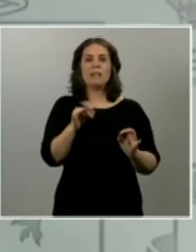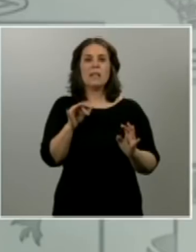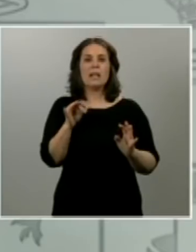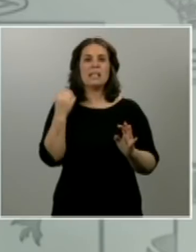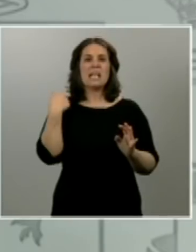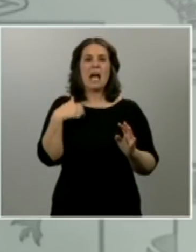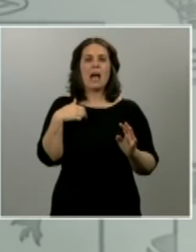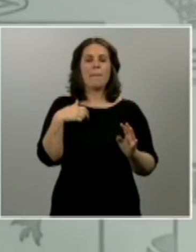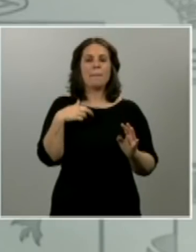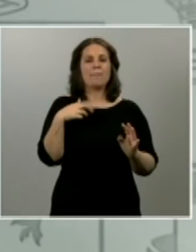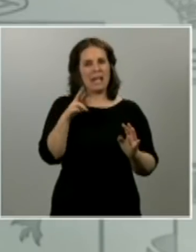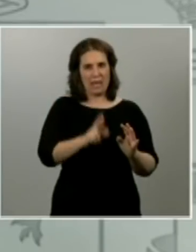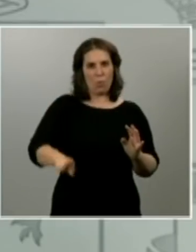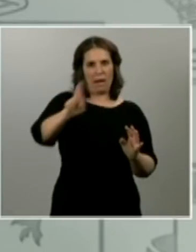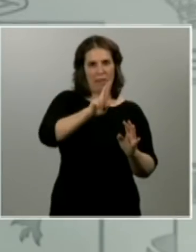insisto